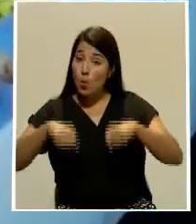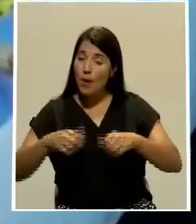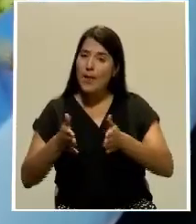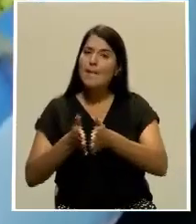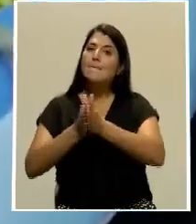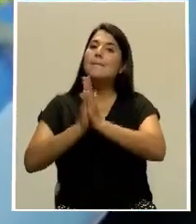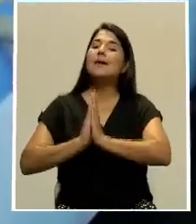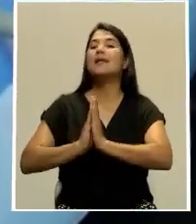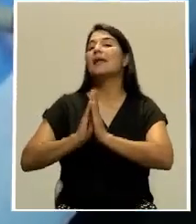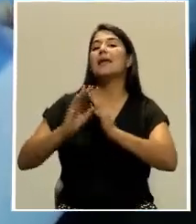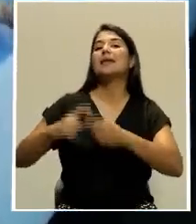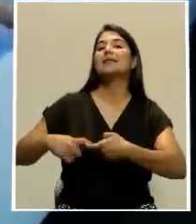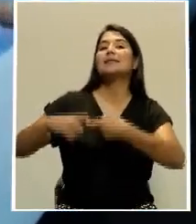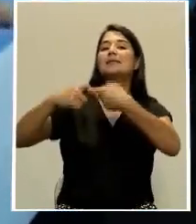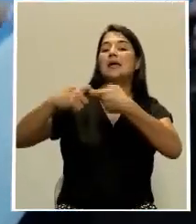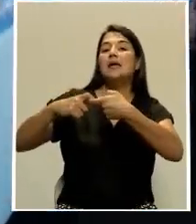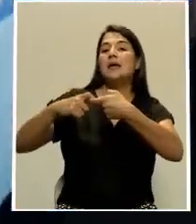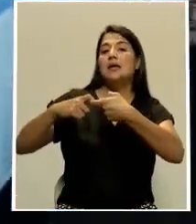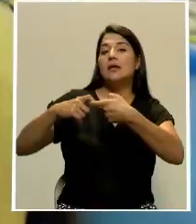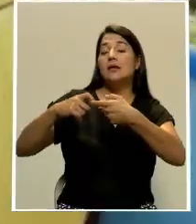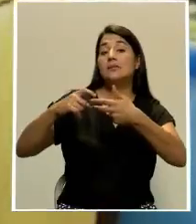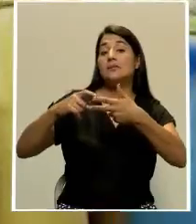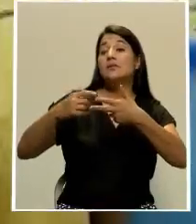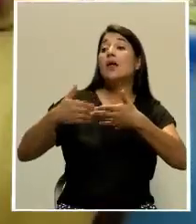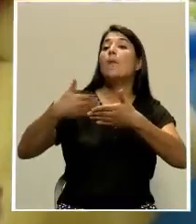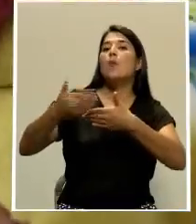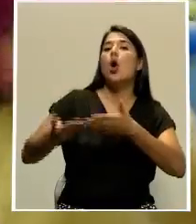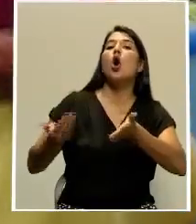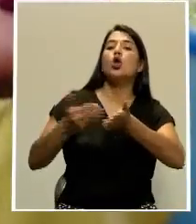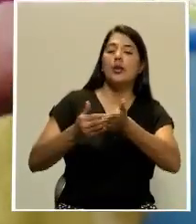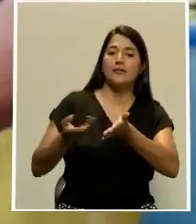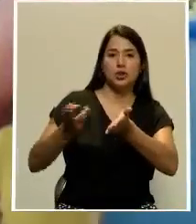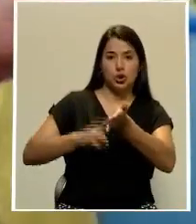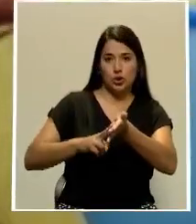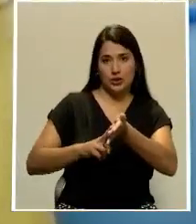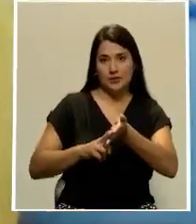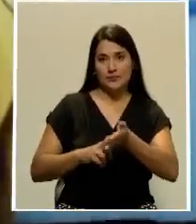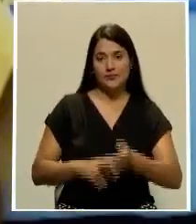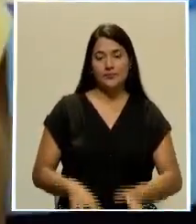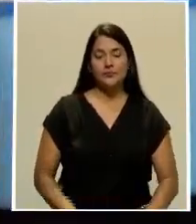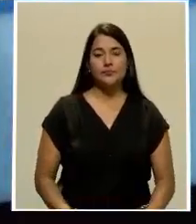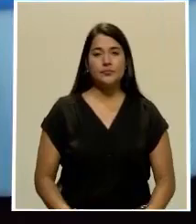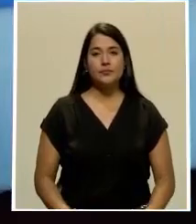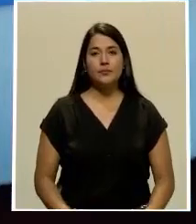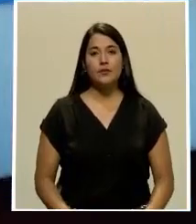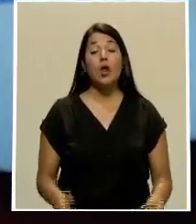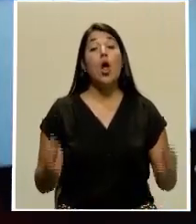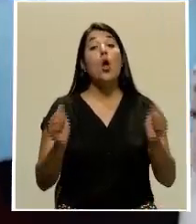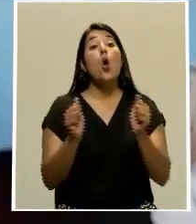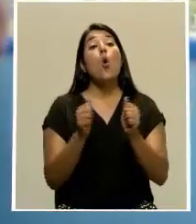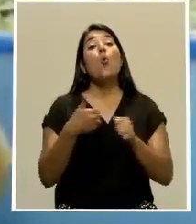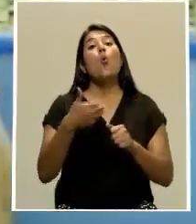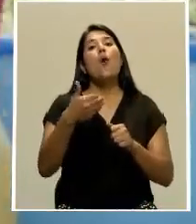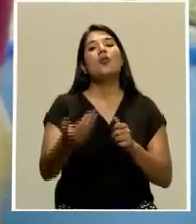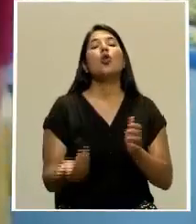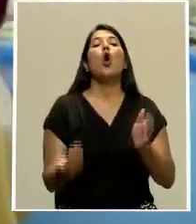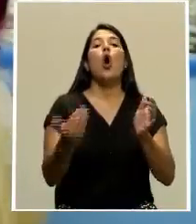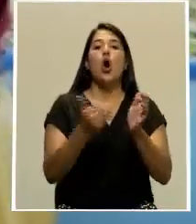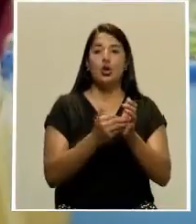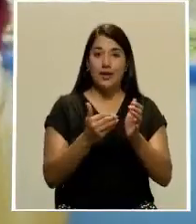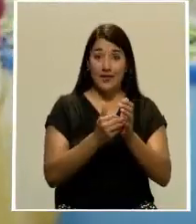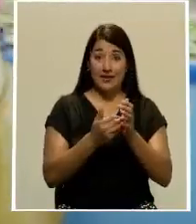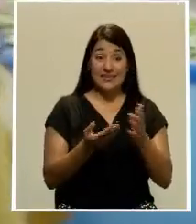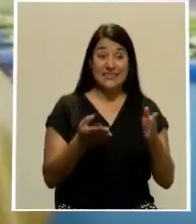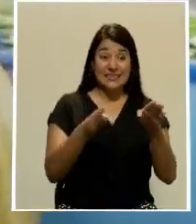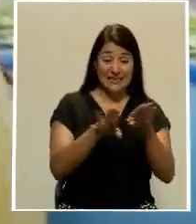suspenda temporalmente esa medida durante la apertura. Luego, con el nuevo cierre, pedir que se